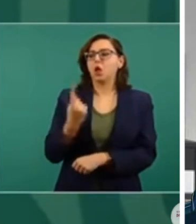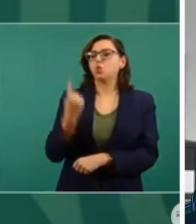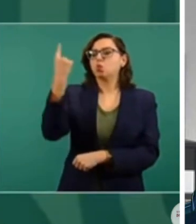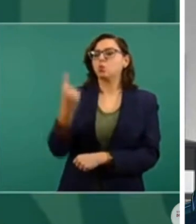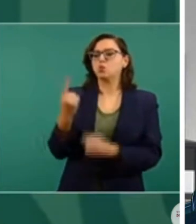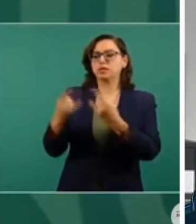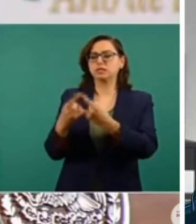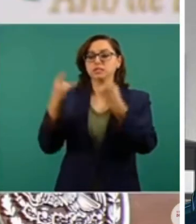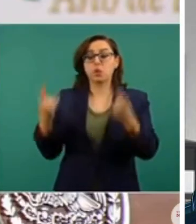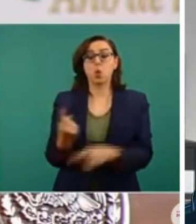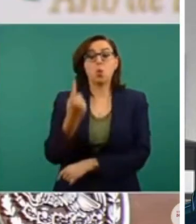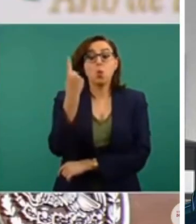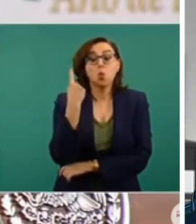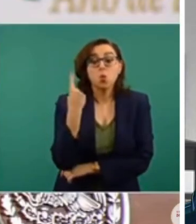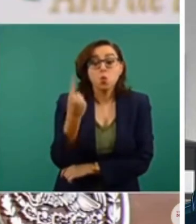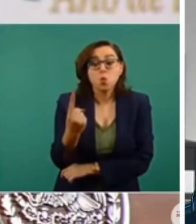Un caso.